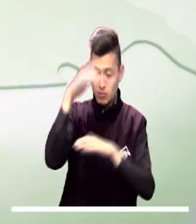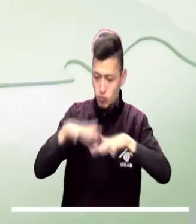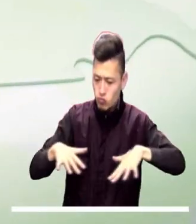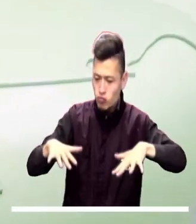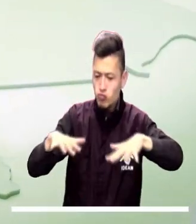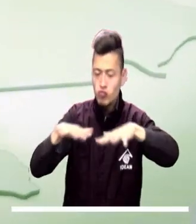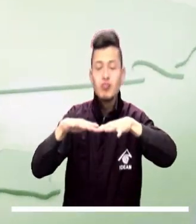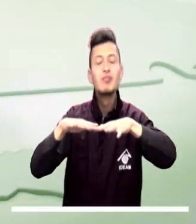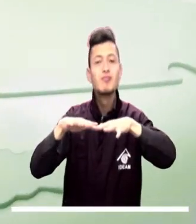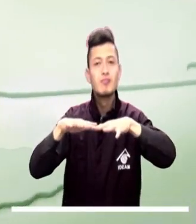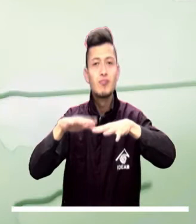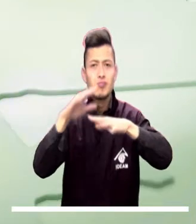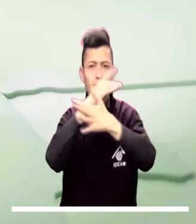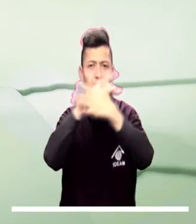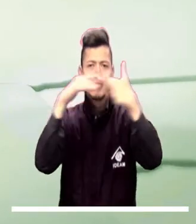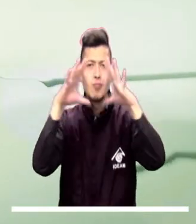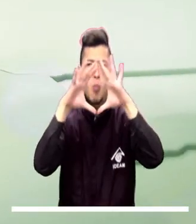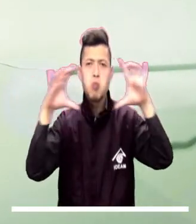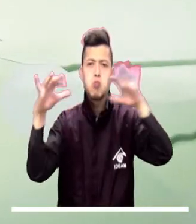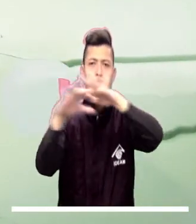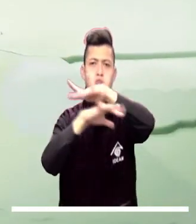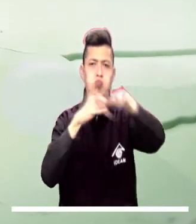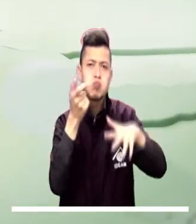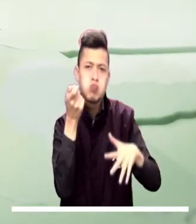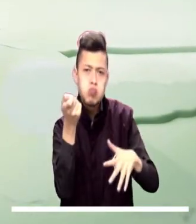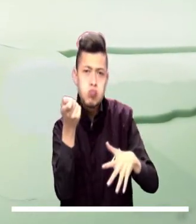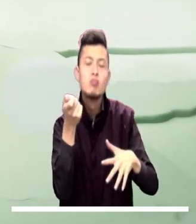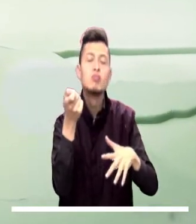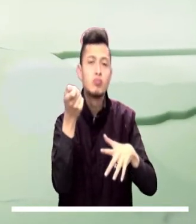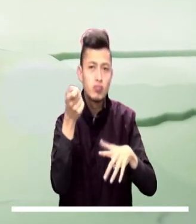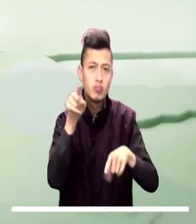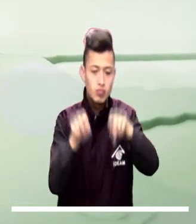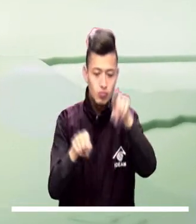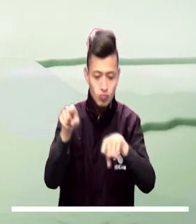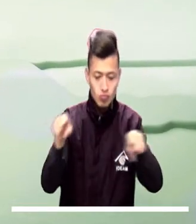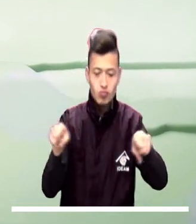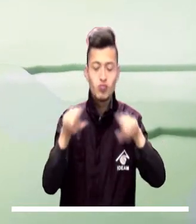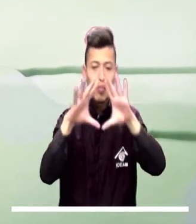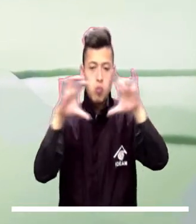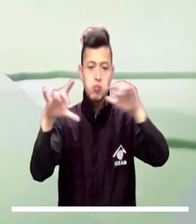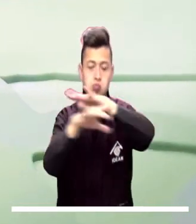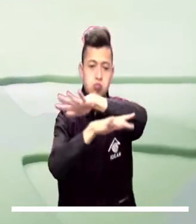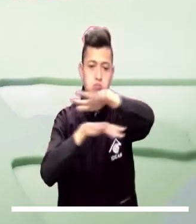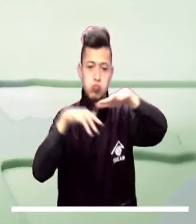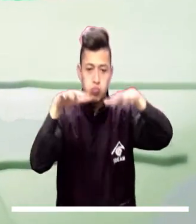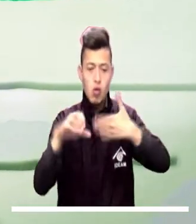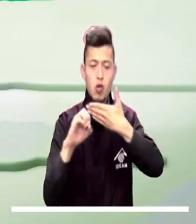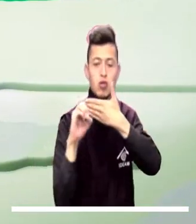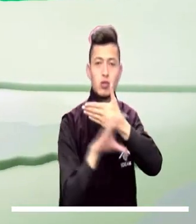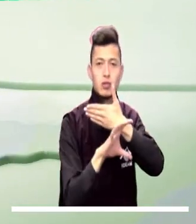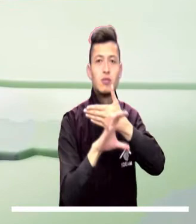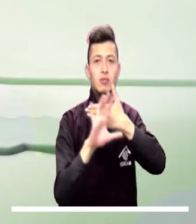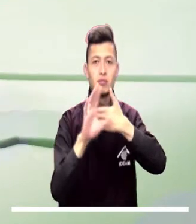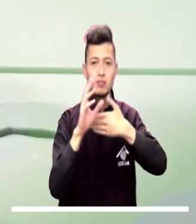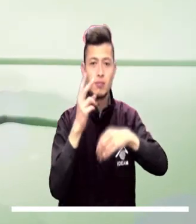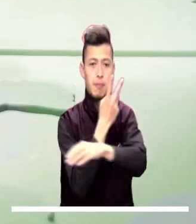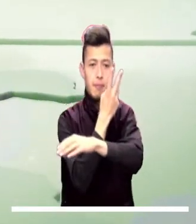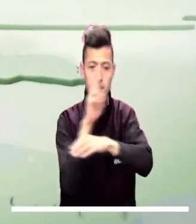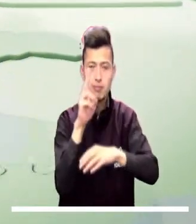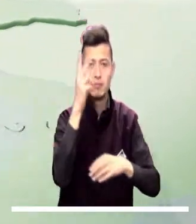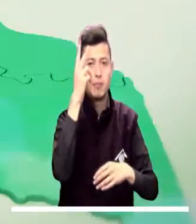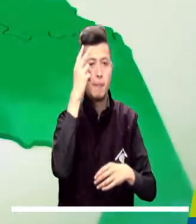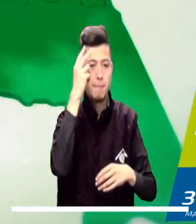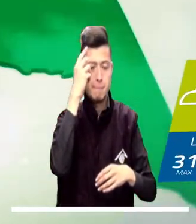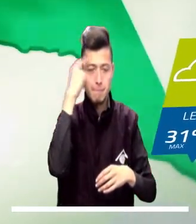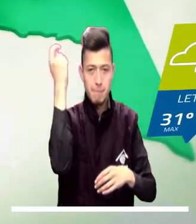Valle y Cauca. Los llanos orientales esperan cielos con poca nubosidad, sin embargo, se pueden presentar lluvias moderadas sobre el oriente